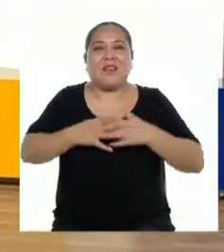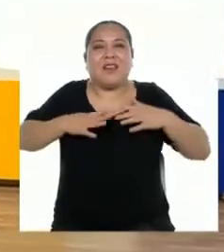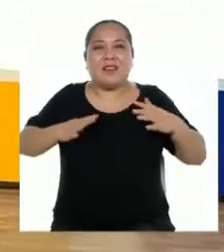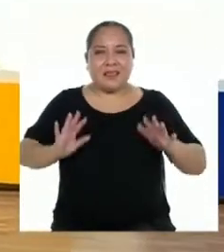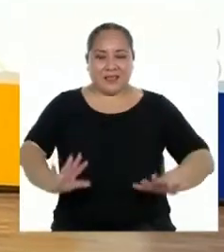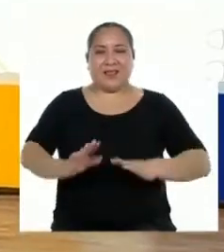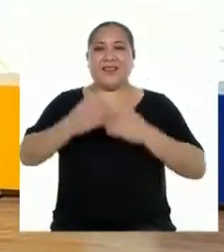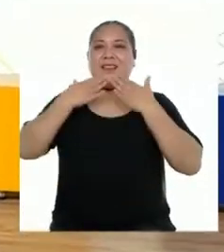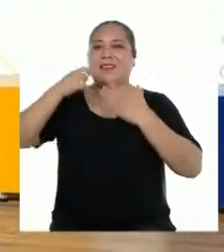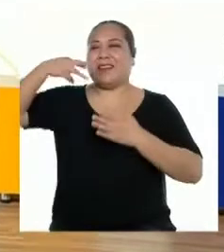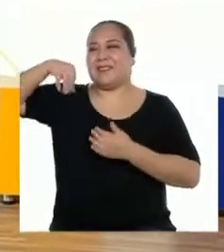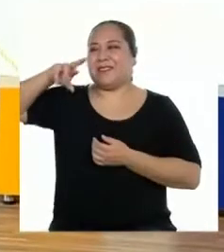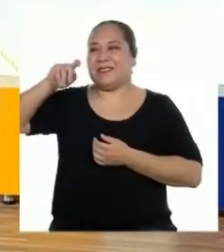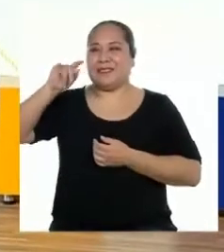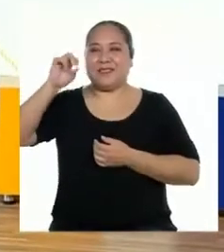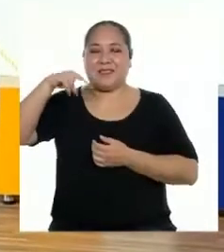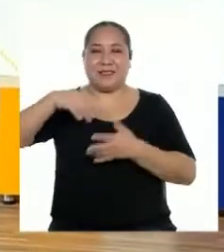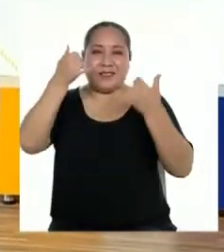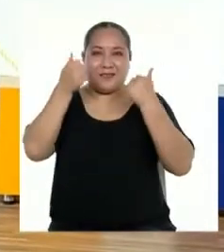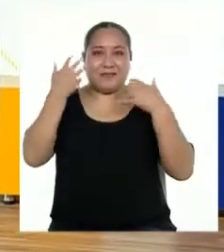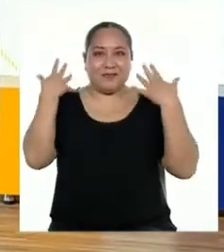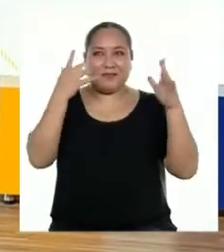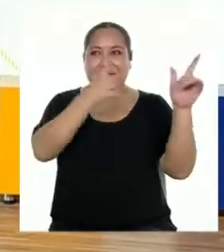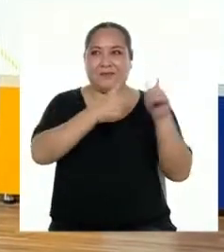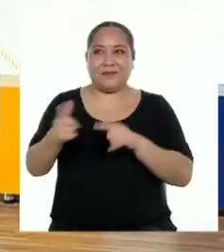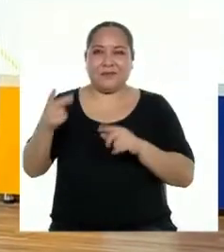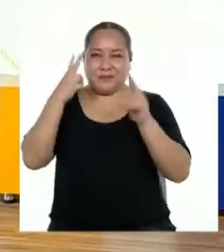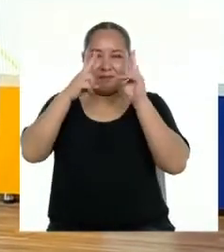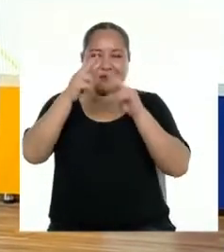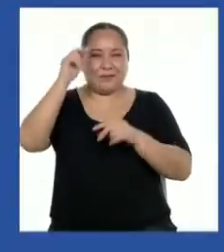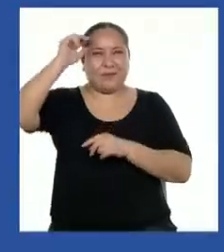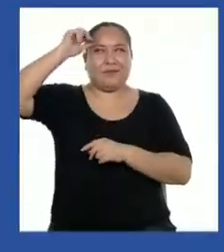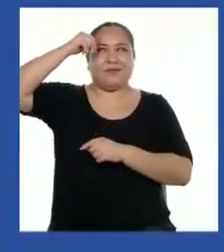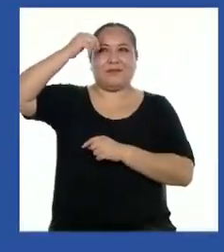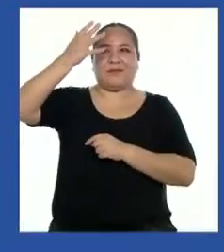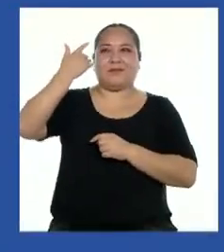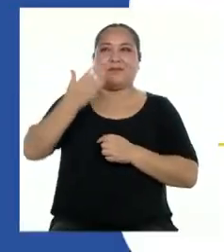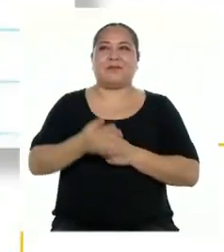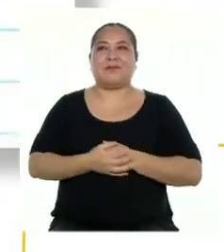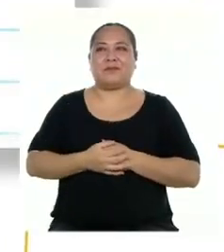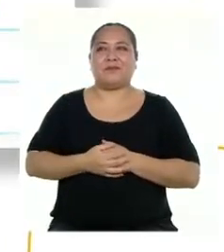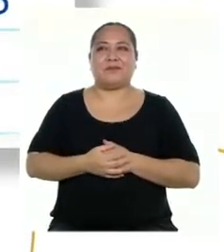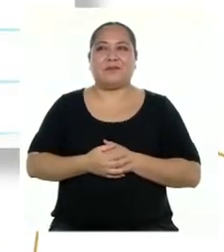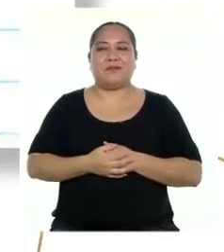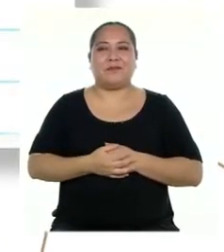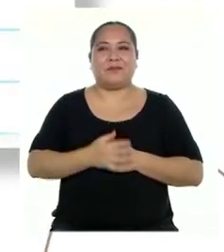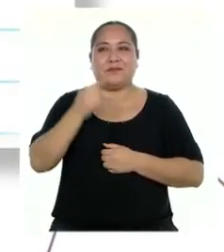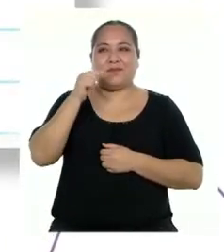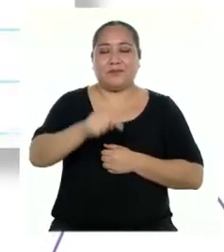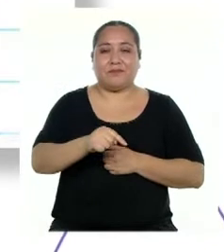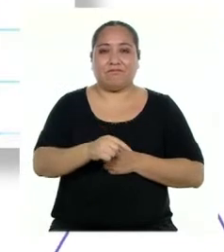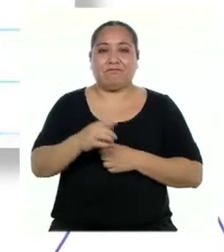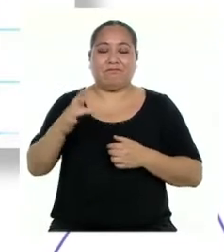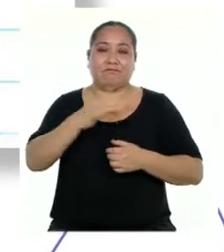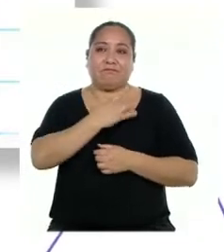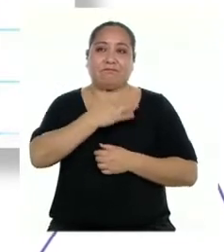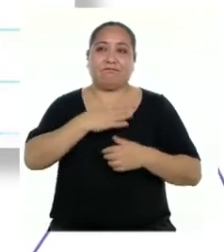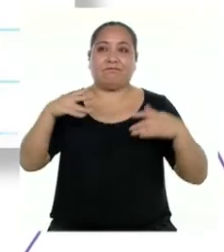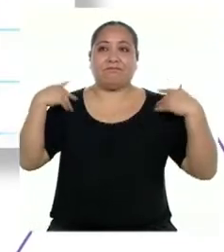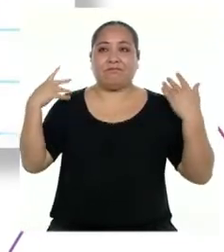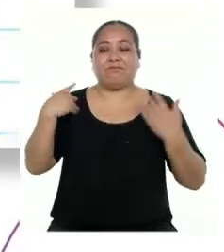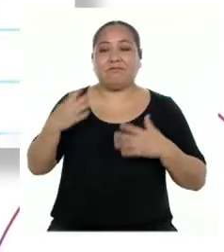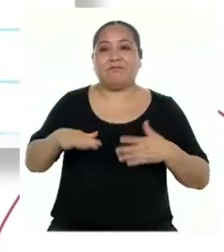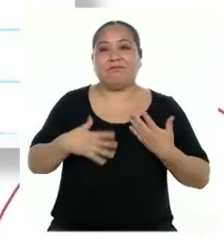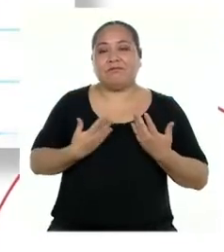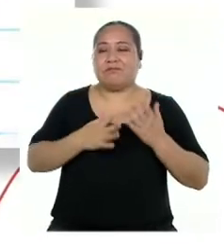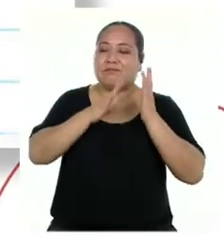Gracias, Martín. Ahora sí, lista para enfrentarme a mis recuerdos. Aquí estaba muy feliz porque iba a